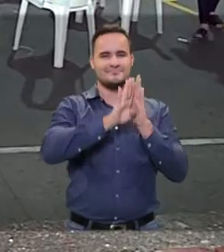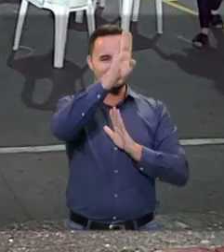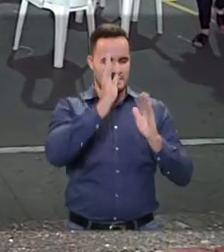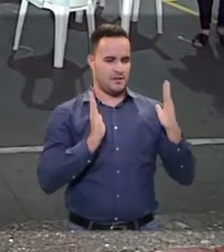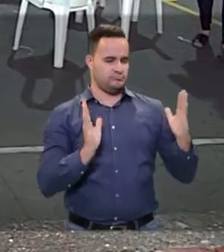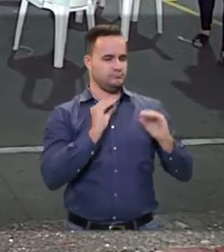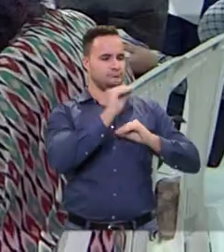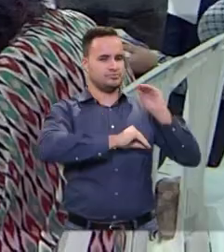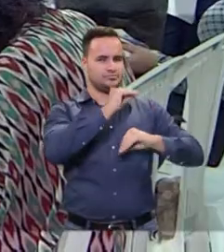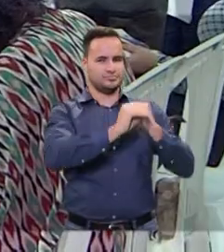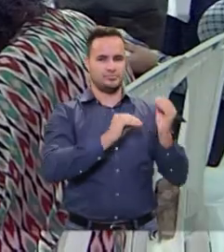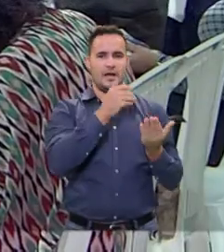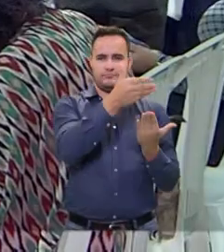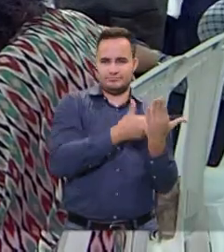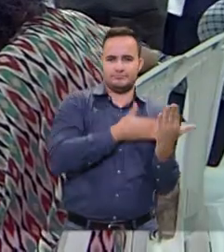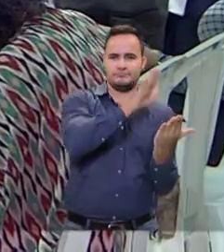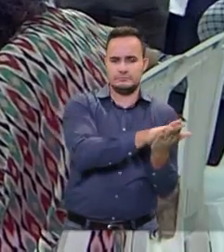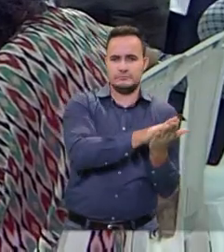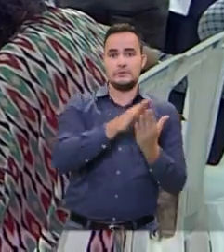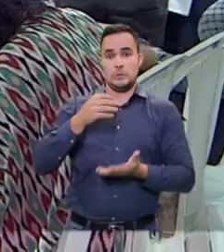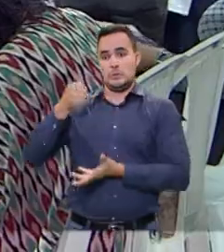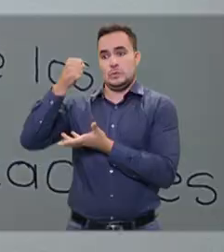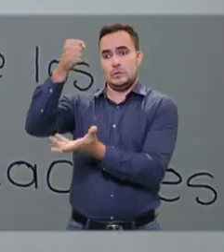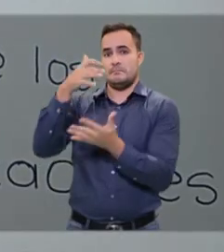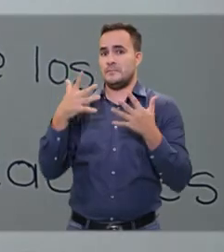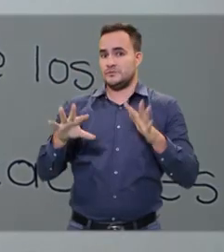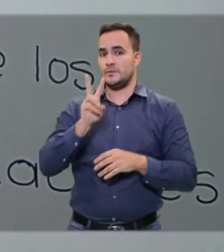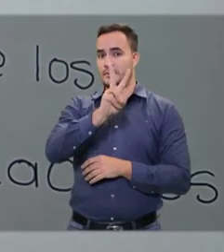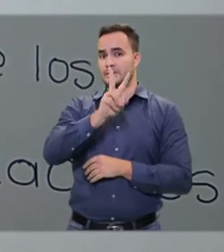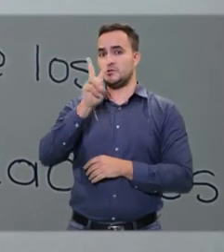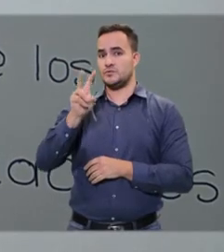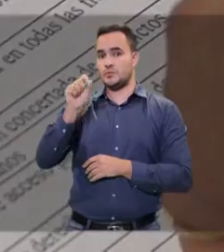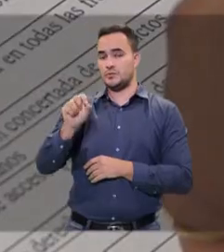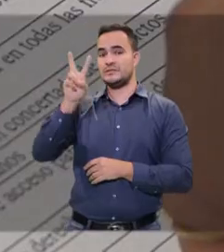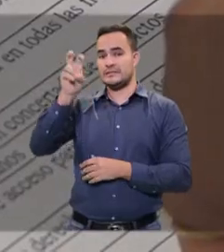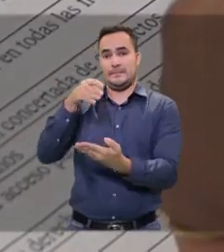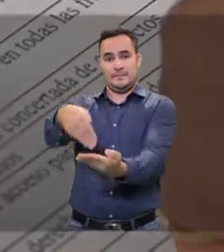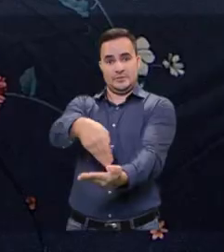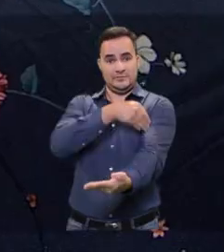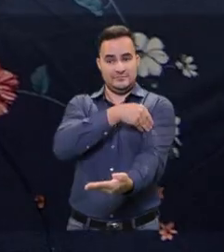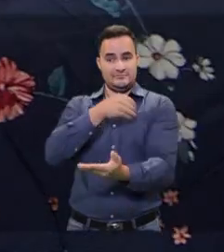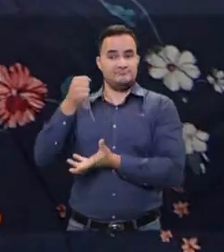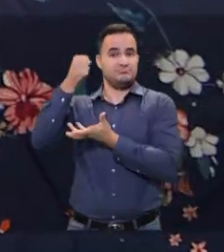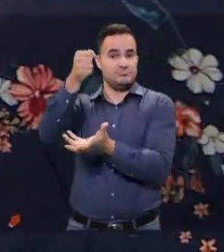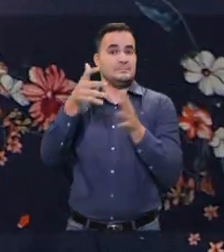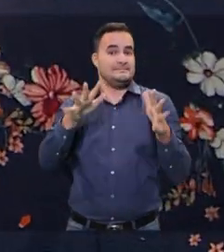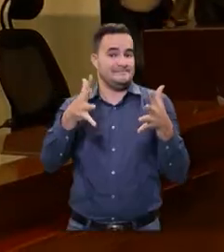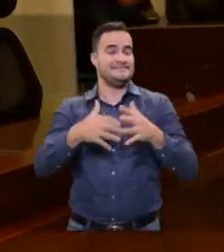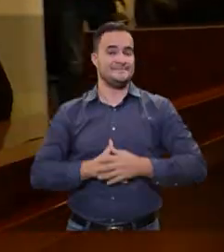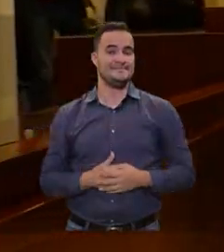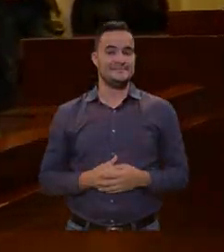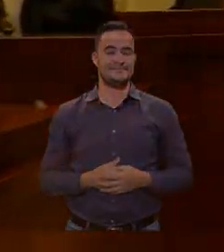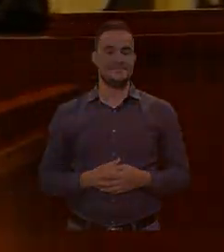-2023 que direcciona inversiones por más de 22.7 billones de pesos.